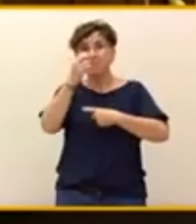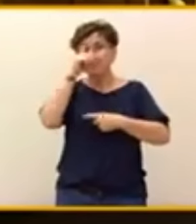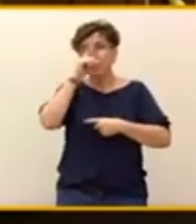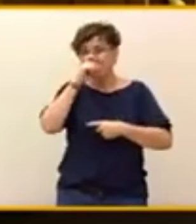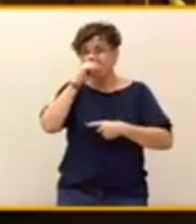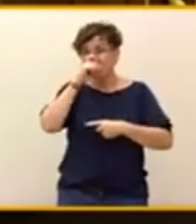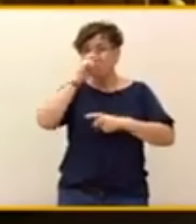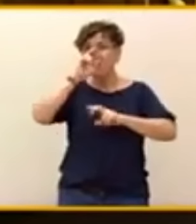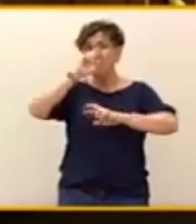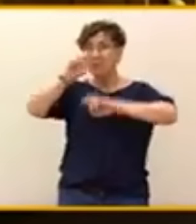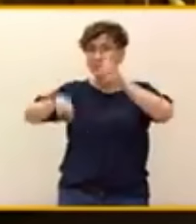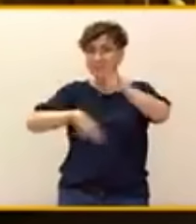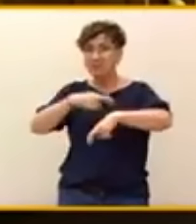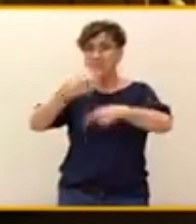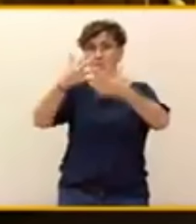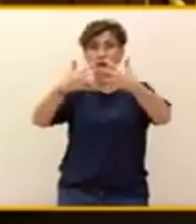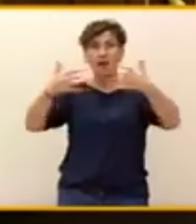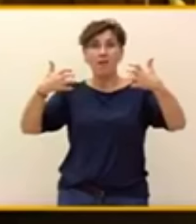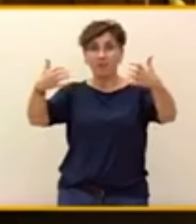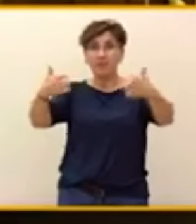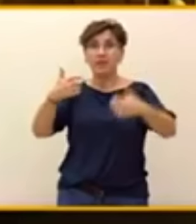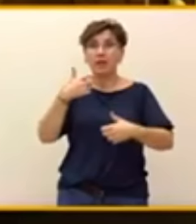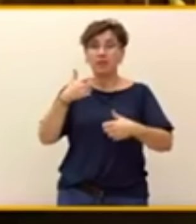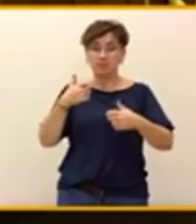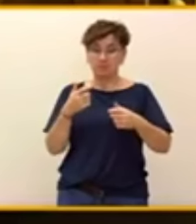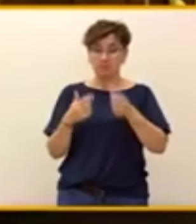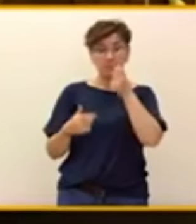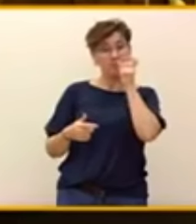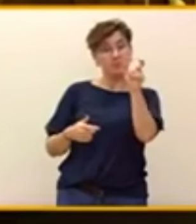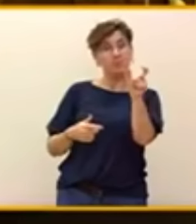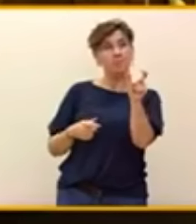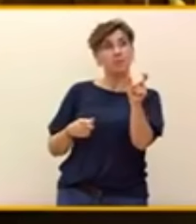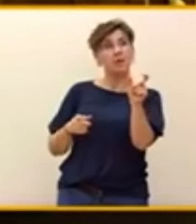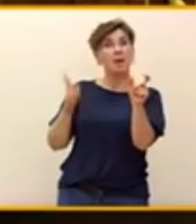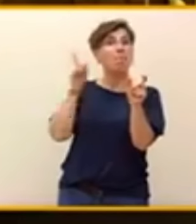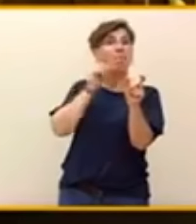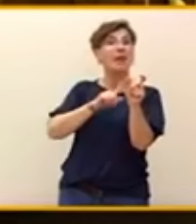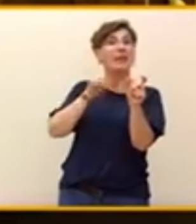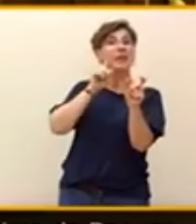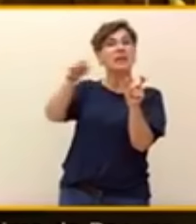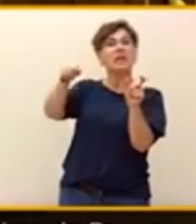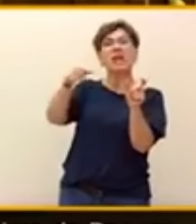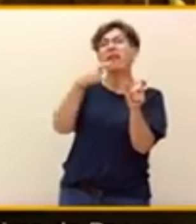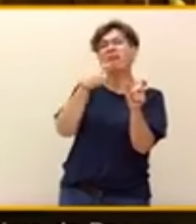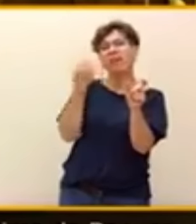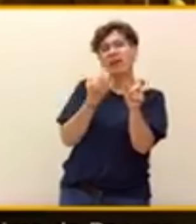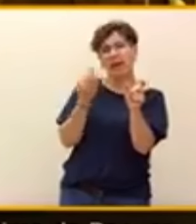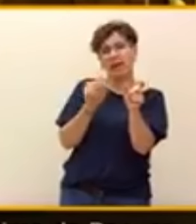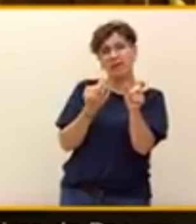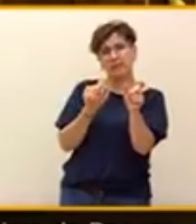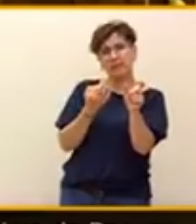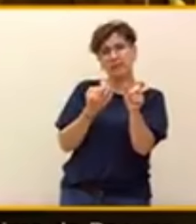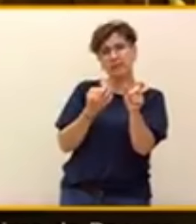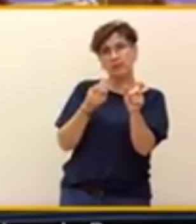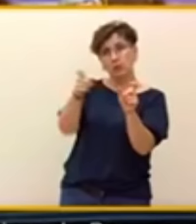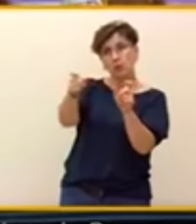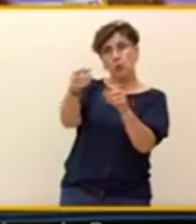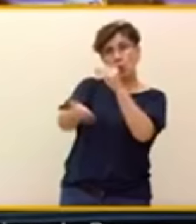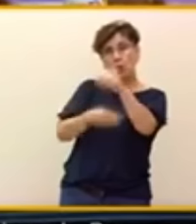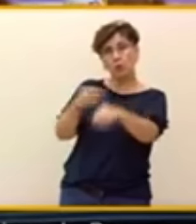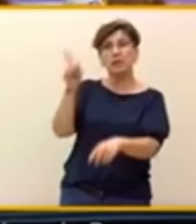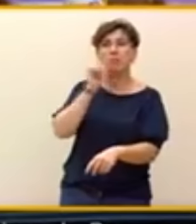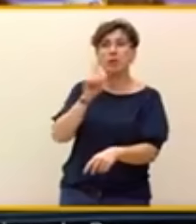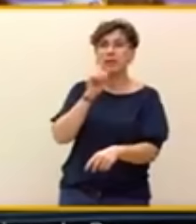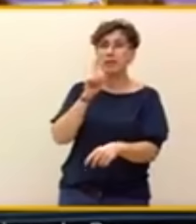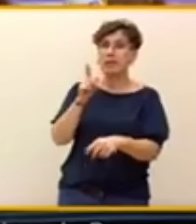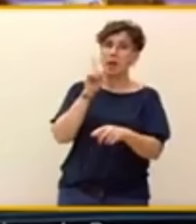pones en mi pupila tu pupila azul. ¿Qué es mentira? Y tú me lo preguntas. ¿Mentira